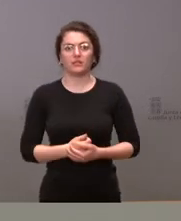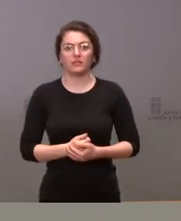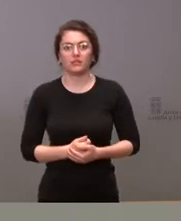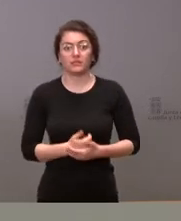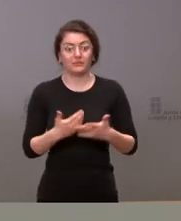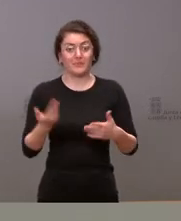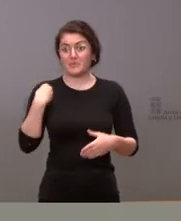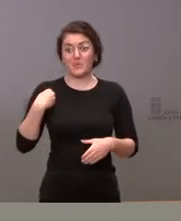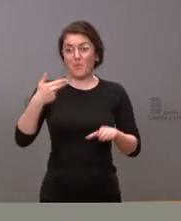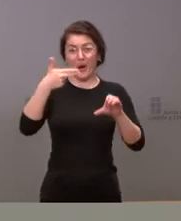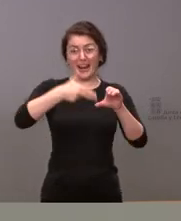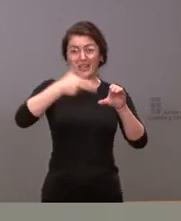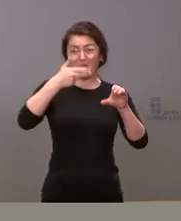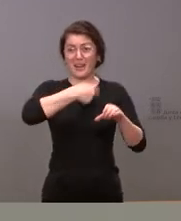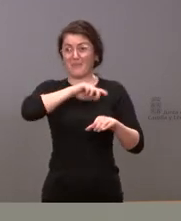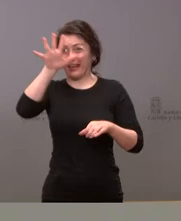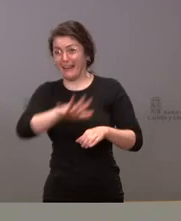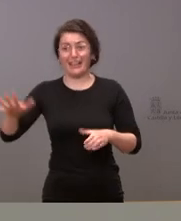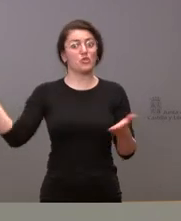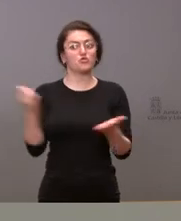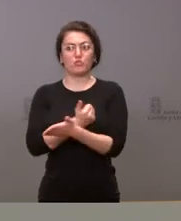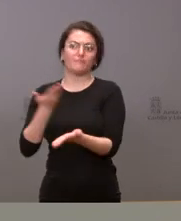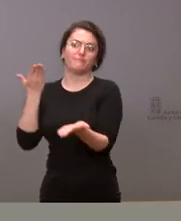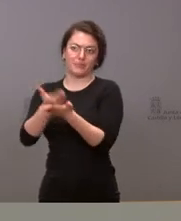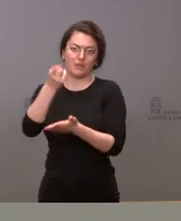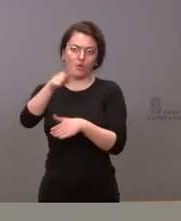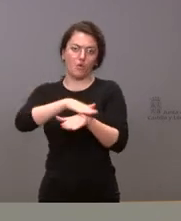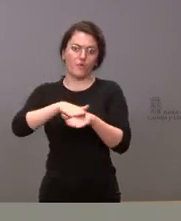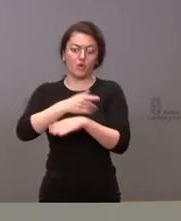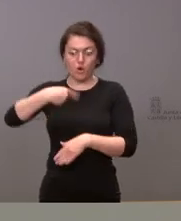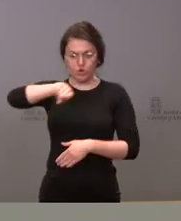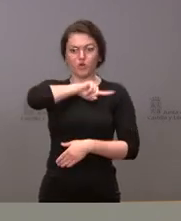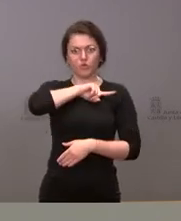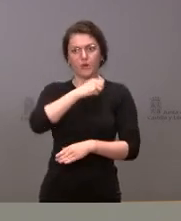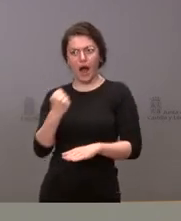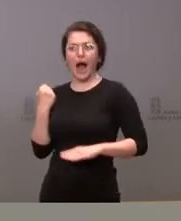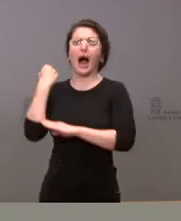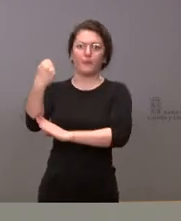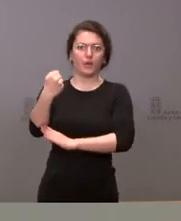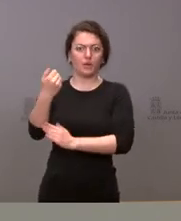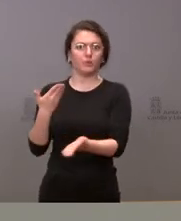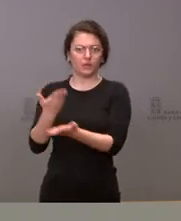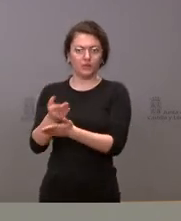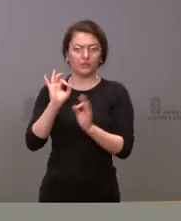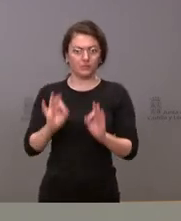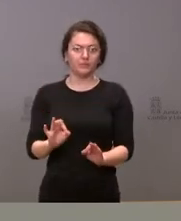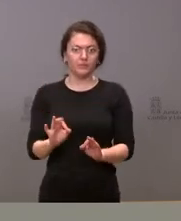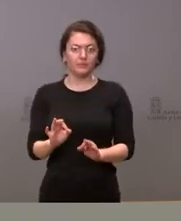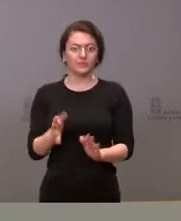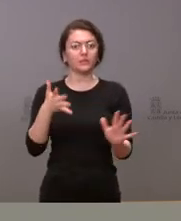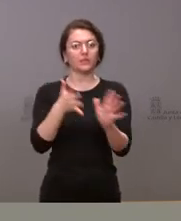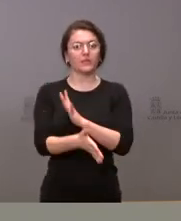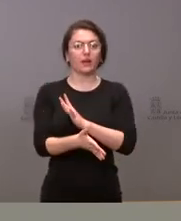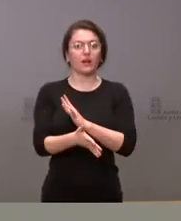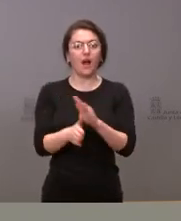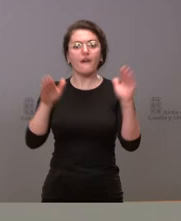todas las estaciones de servicio de España que se han dirigido al gobierno y nosotros apoyamos esa demanda y por tanto estamos a favor de que se